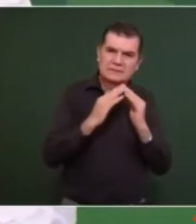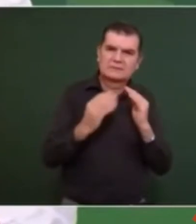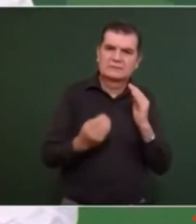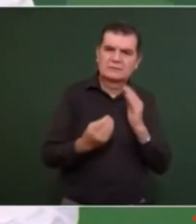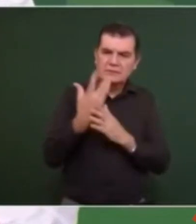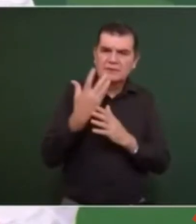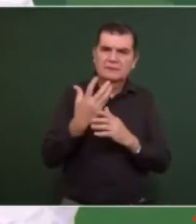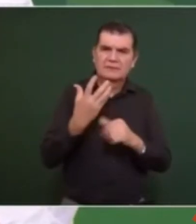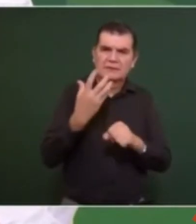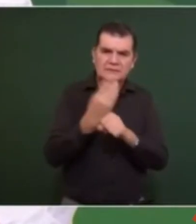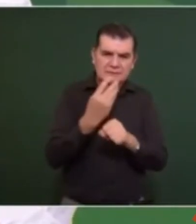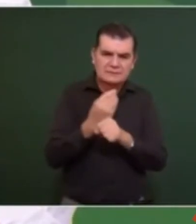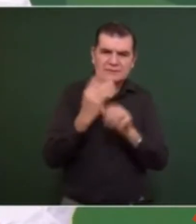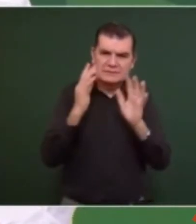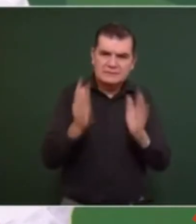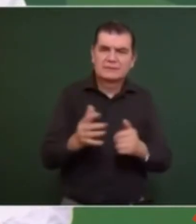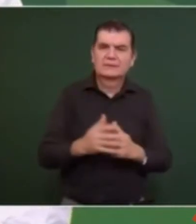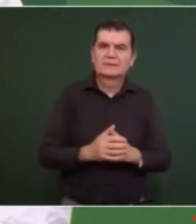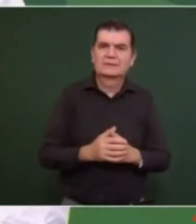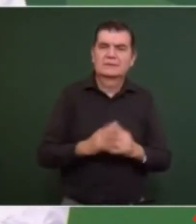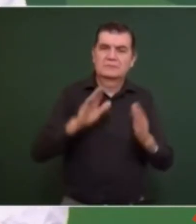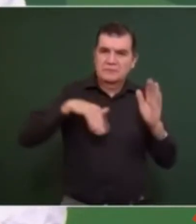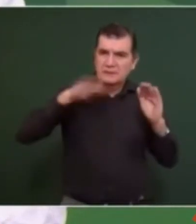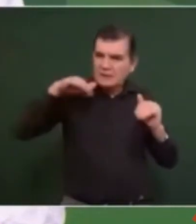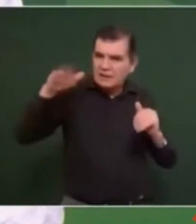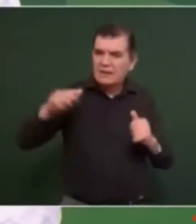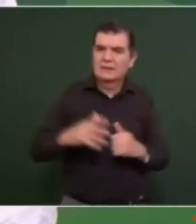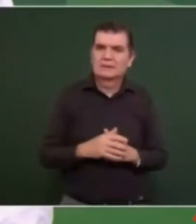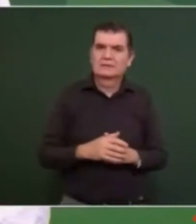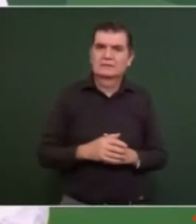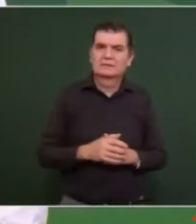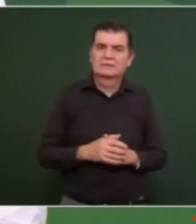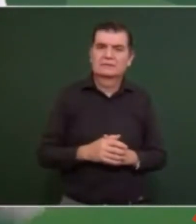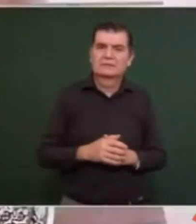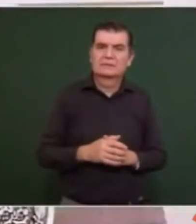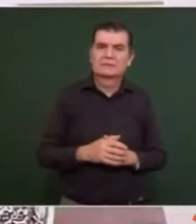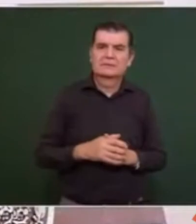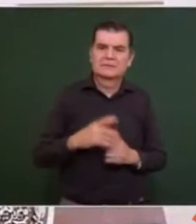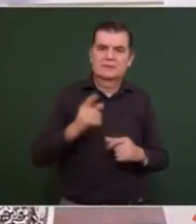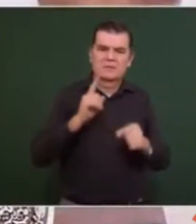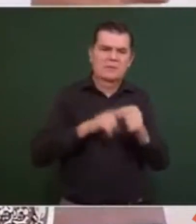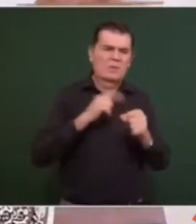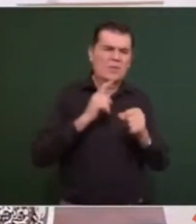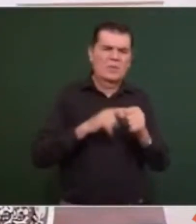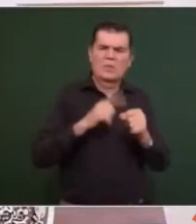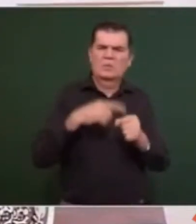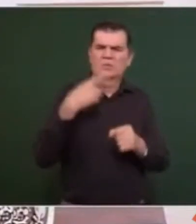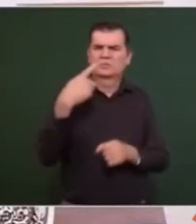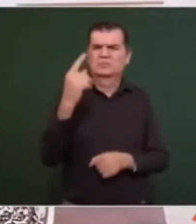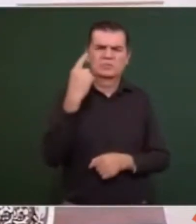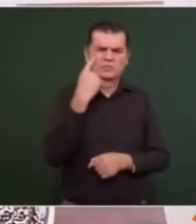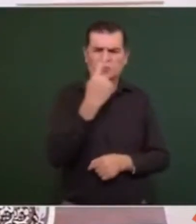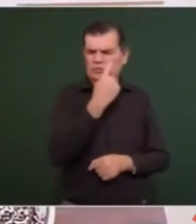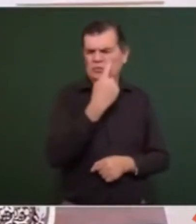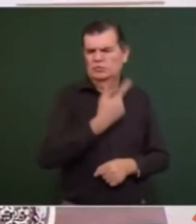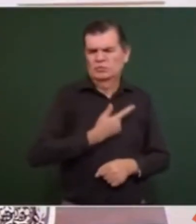rehabilitadas, pintadas, pintadas, de los colores que nos gustan,